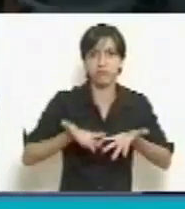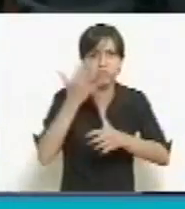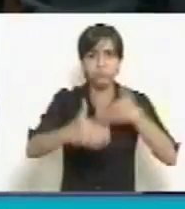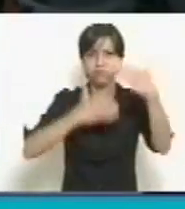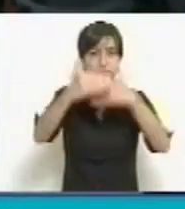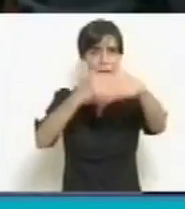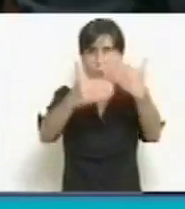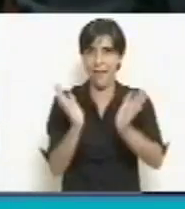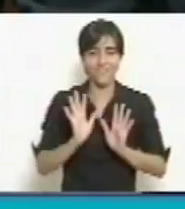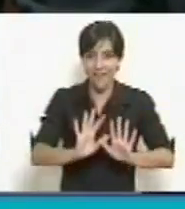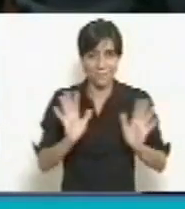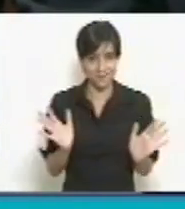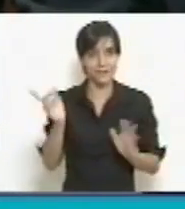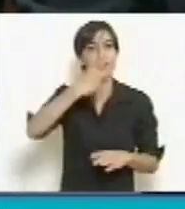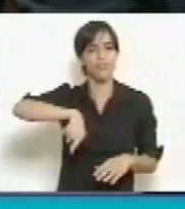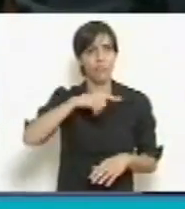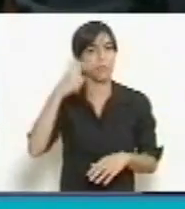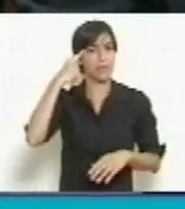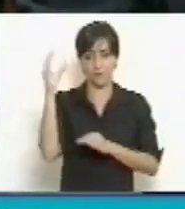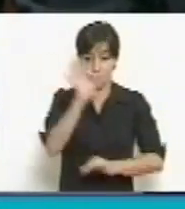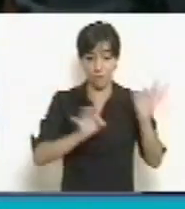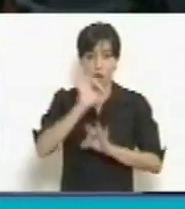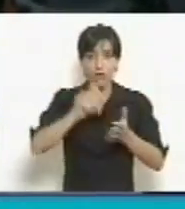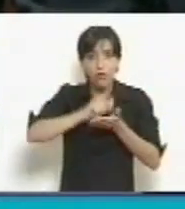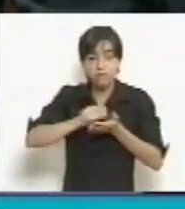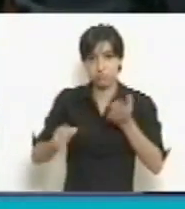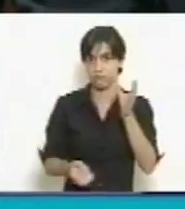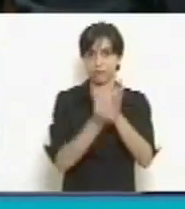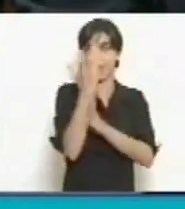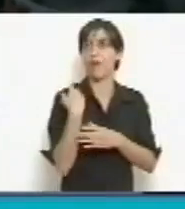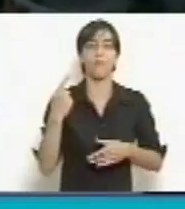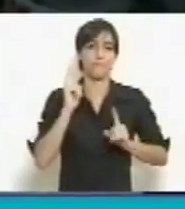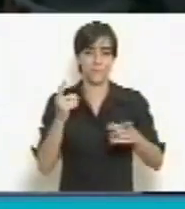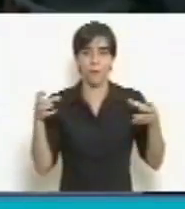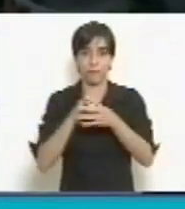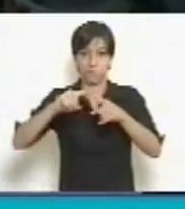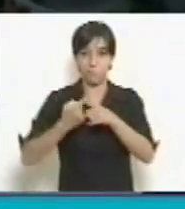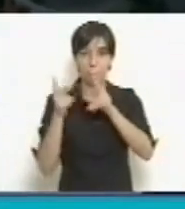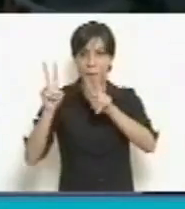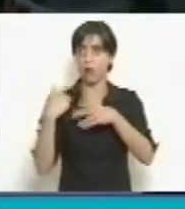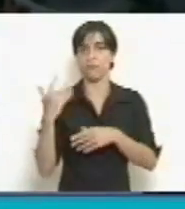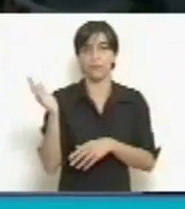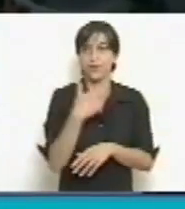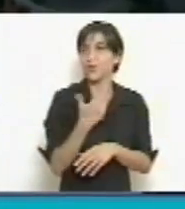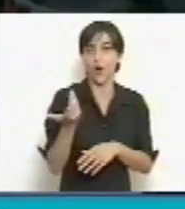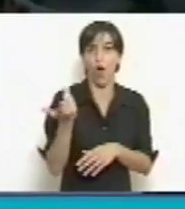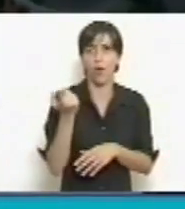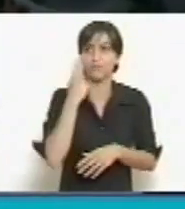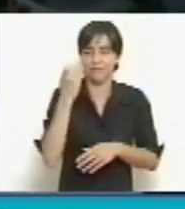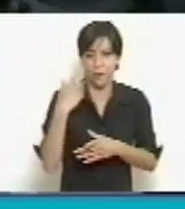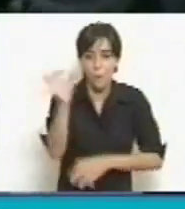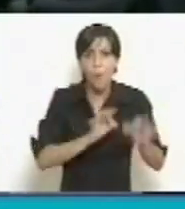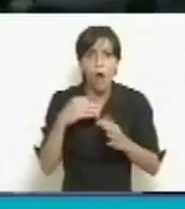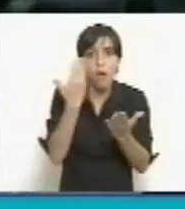así, este proyecto lo concibió así en sus orígenes, el peronismo, lo concibe así en este momento este proyecto